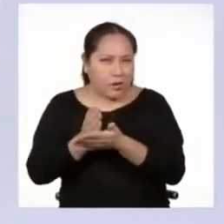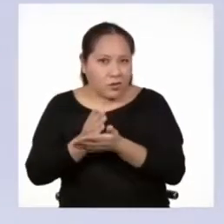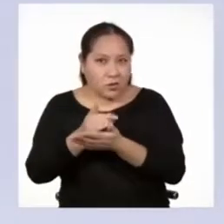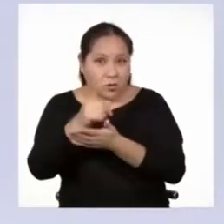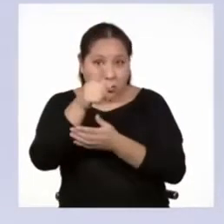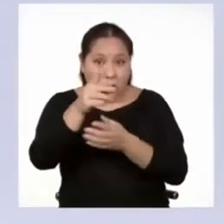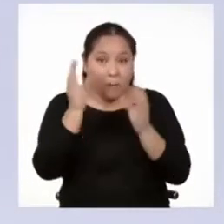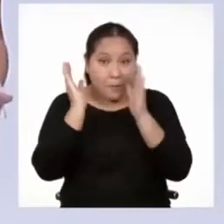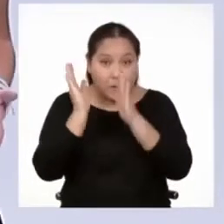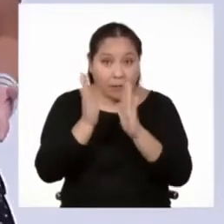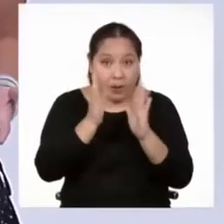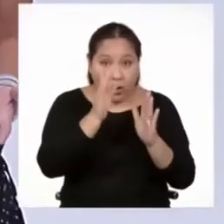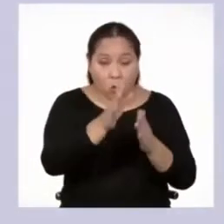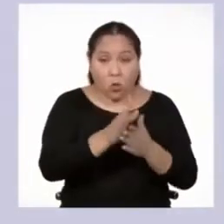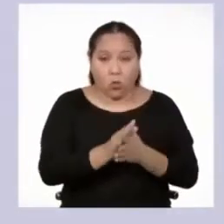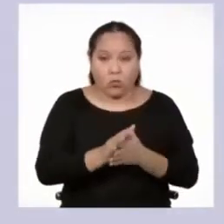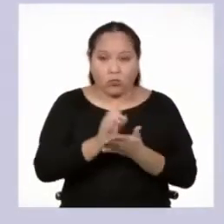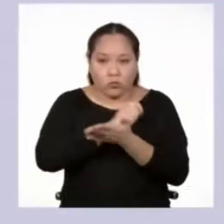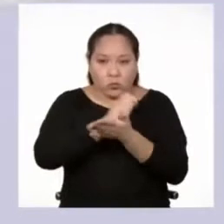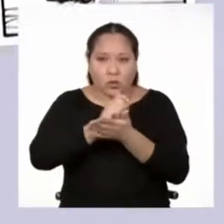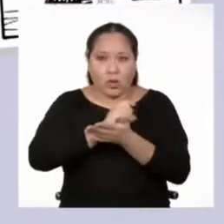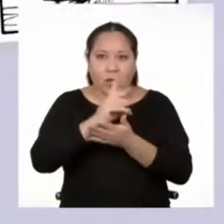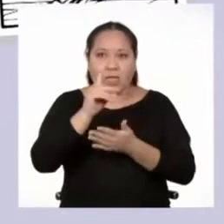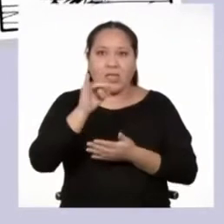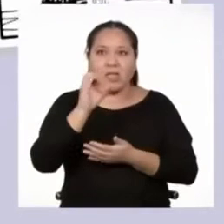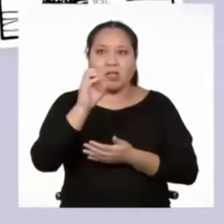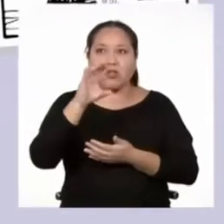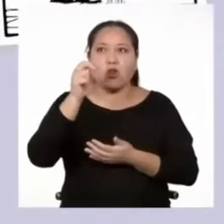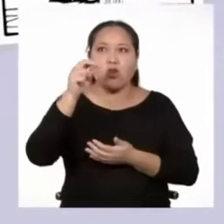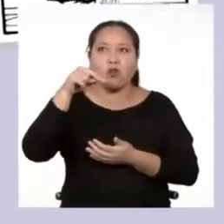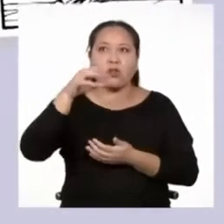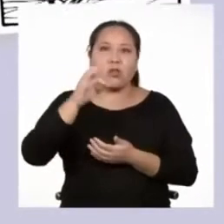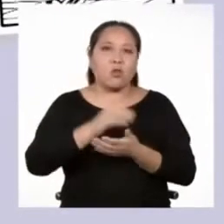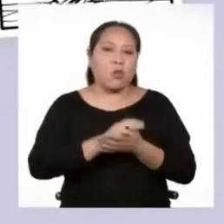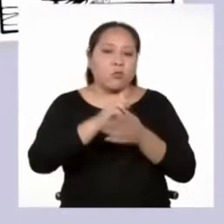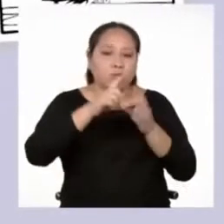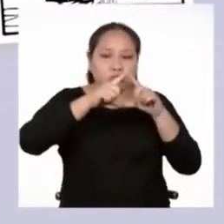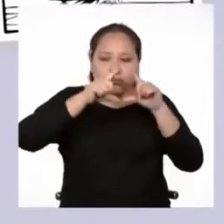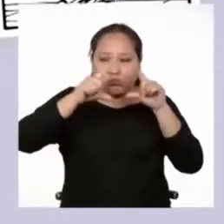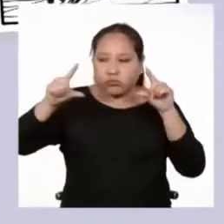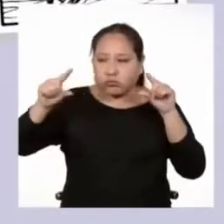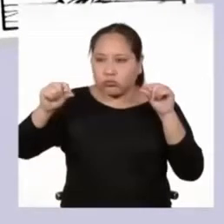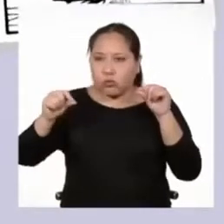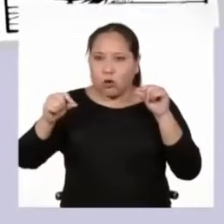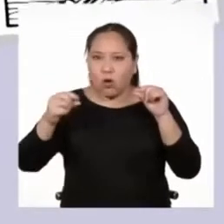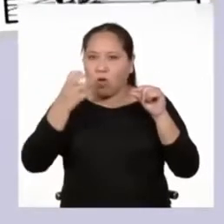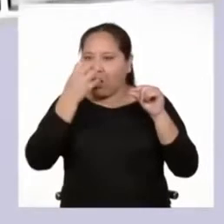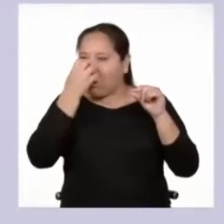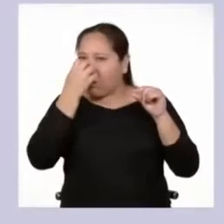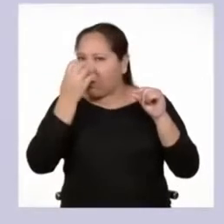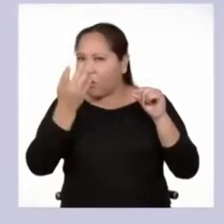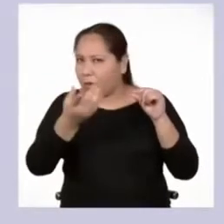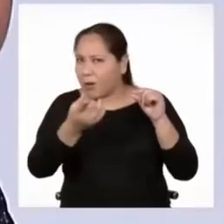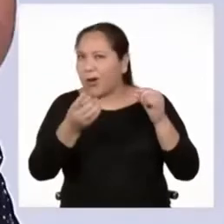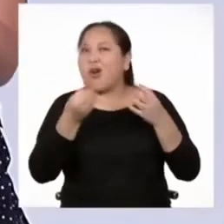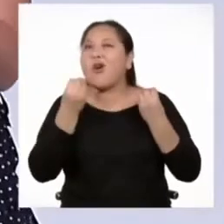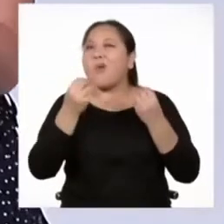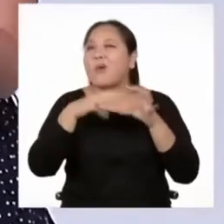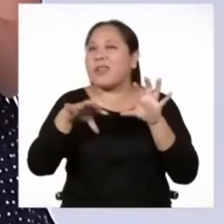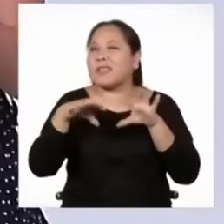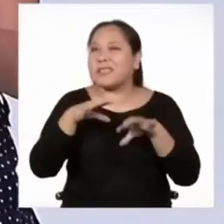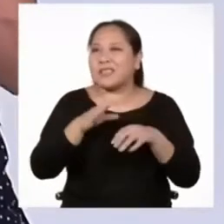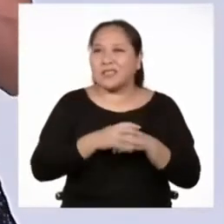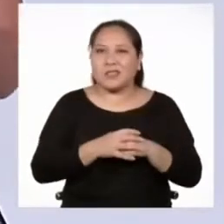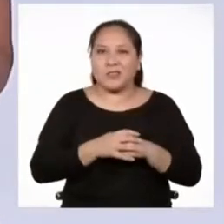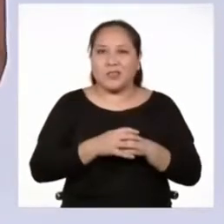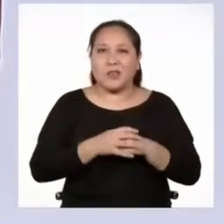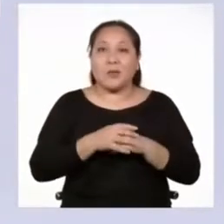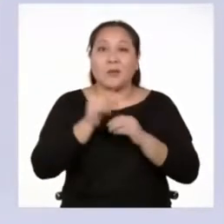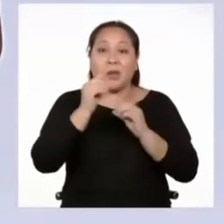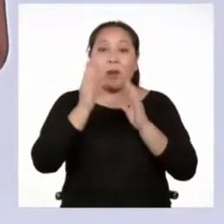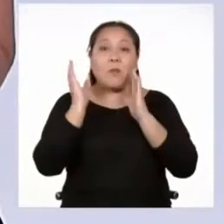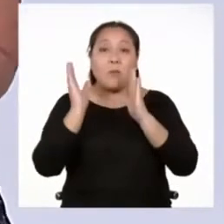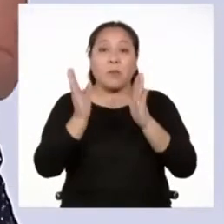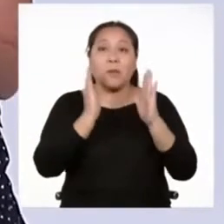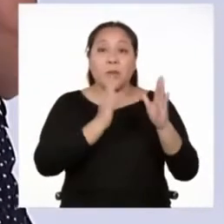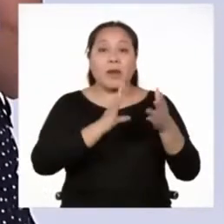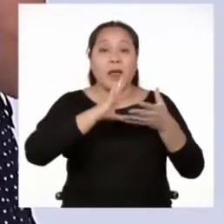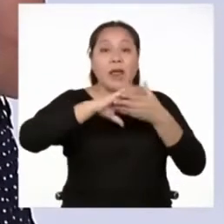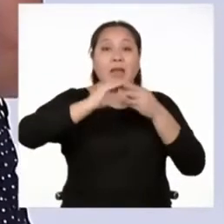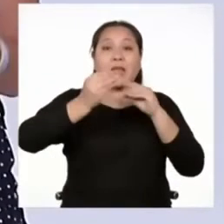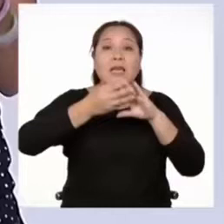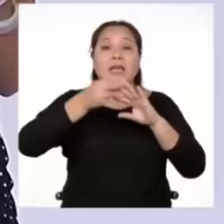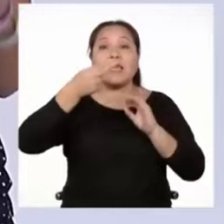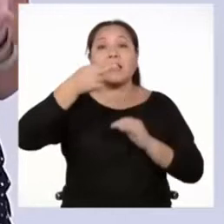vez has elaborado un texto discontinuo? Por ejemplo, una historieta o una tira cómica. ¿Cómo lo hiciste? Para poder elaborar historietas es